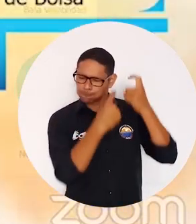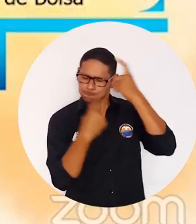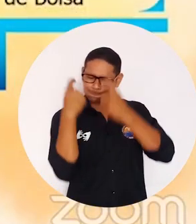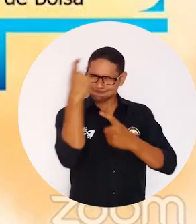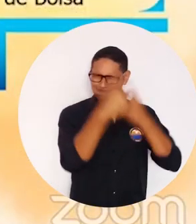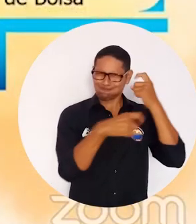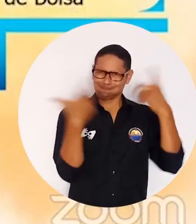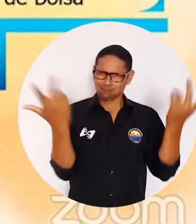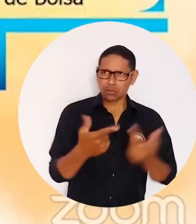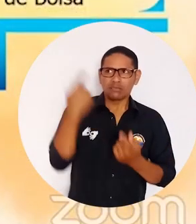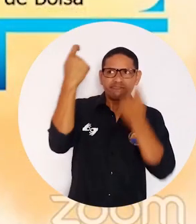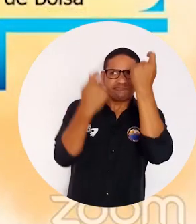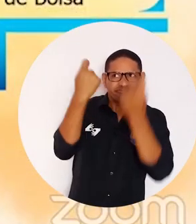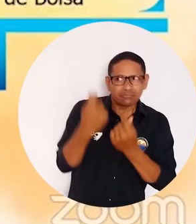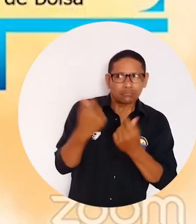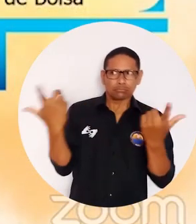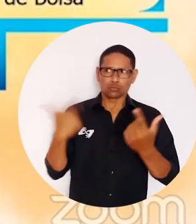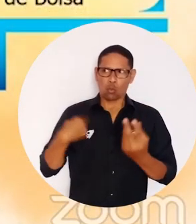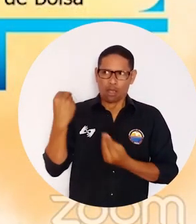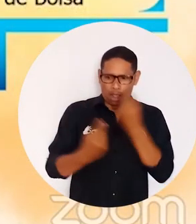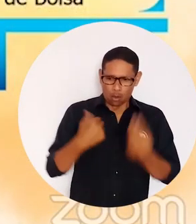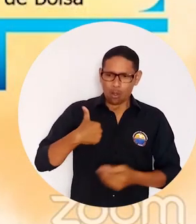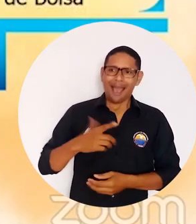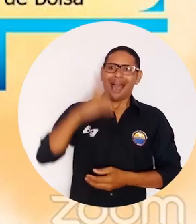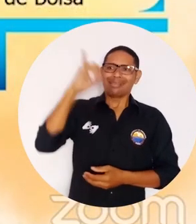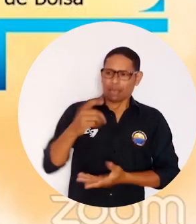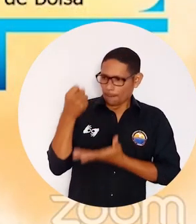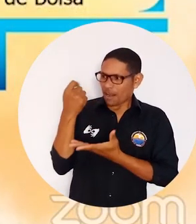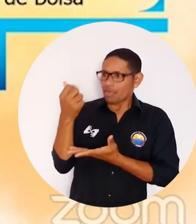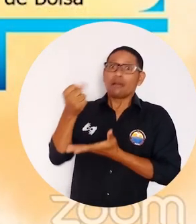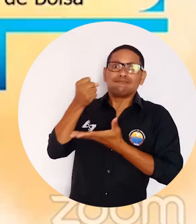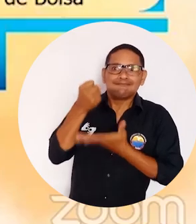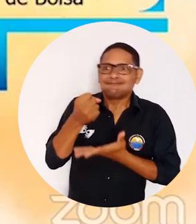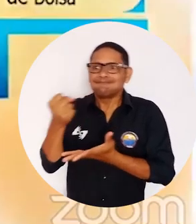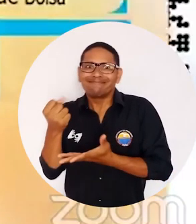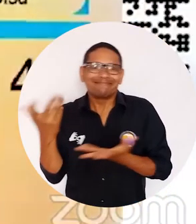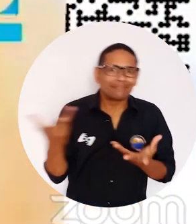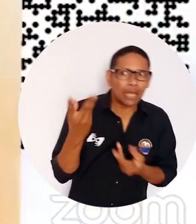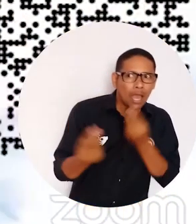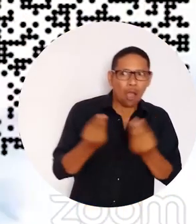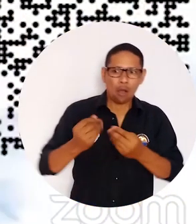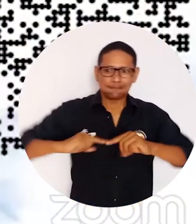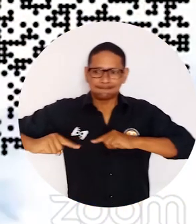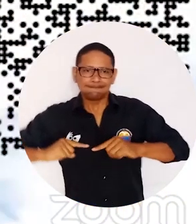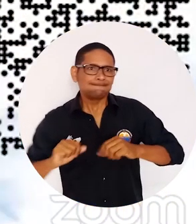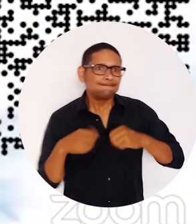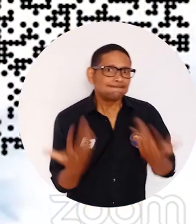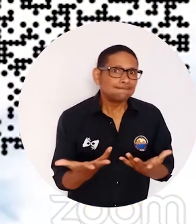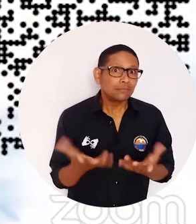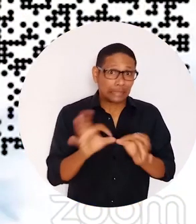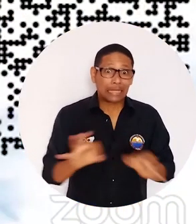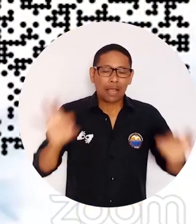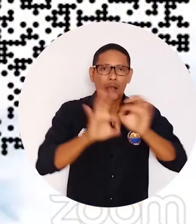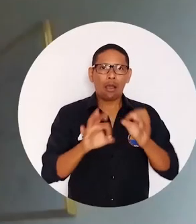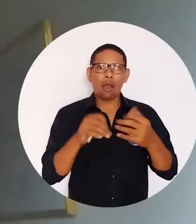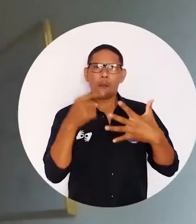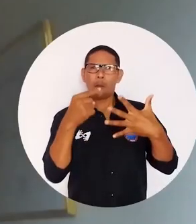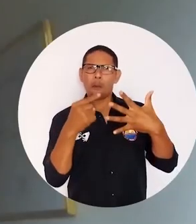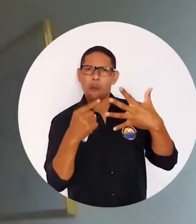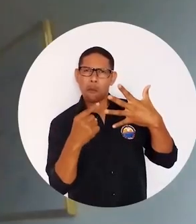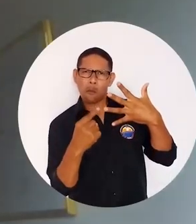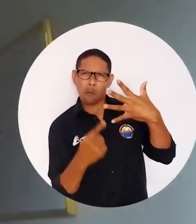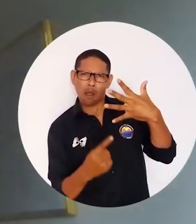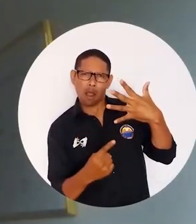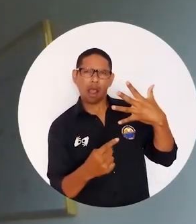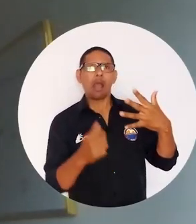financiero, que es tener la capacidad de saber cómo tomar mejores decisiones respecto a su dinero y saber encontrar las mejores alternativas